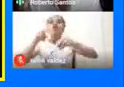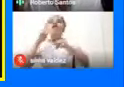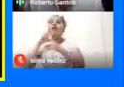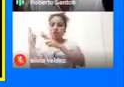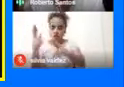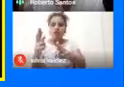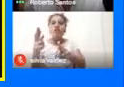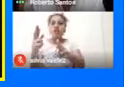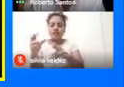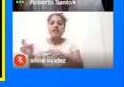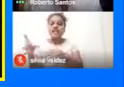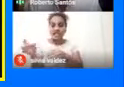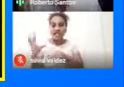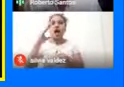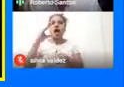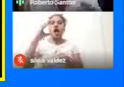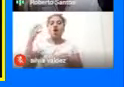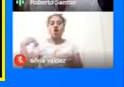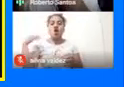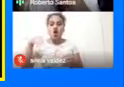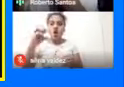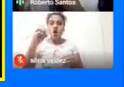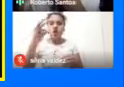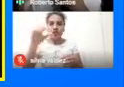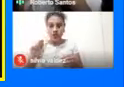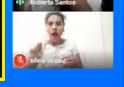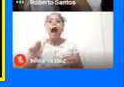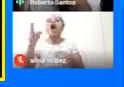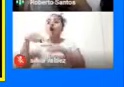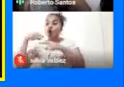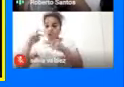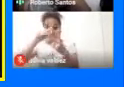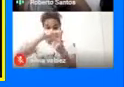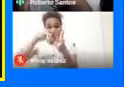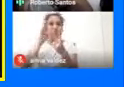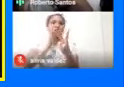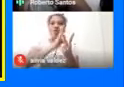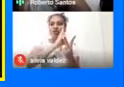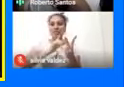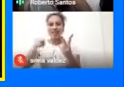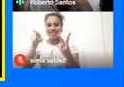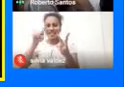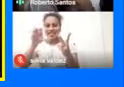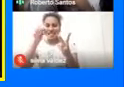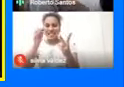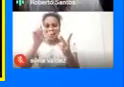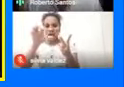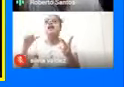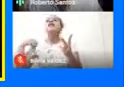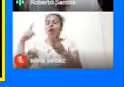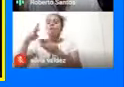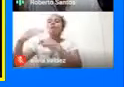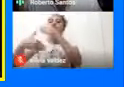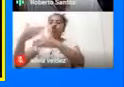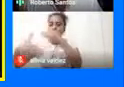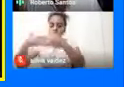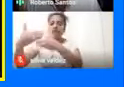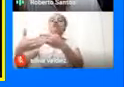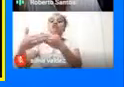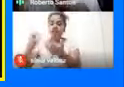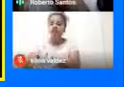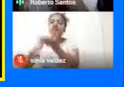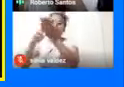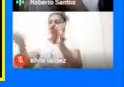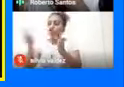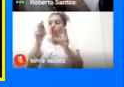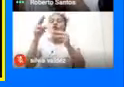Como Chía Y Cota Y las otras Están en proceso De recuperación De todo esto Que es tan importante Para